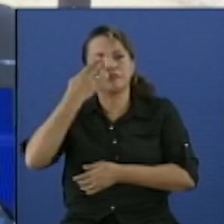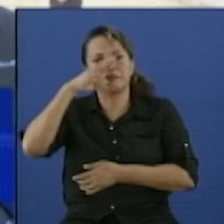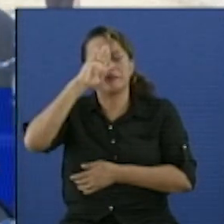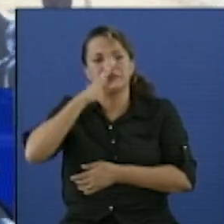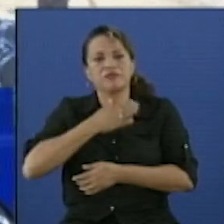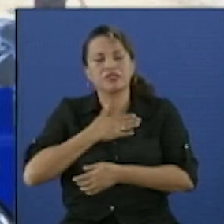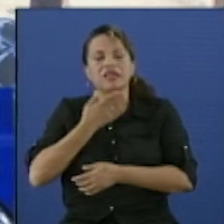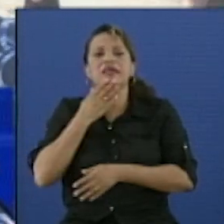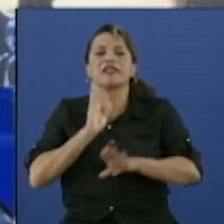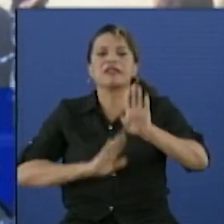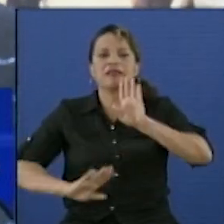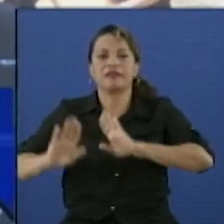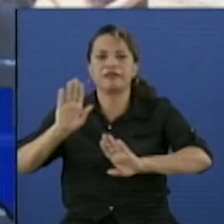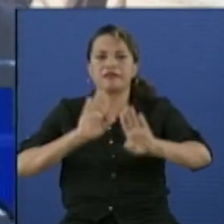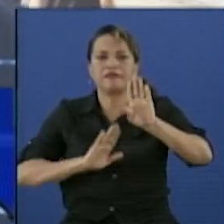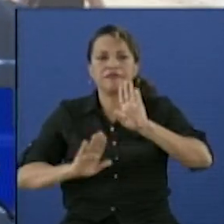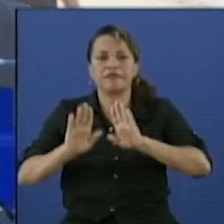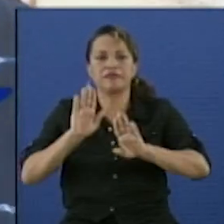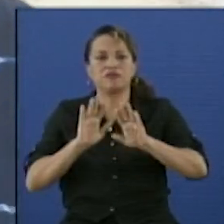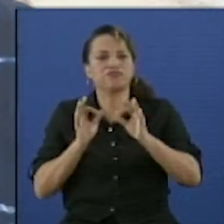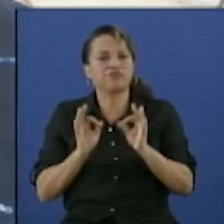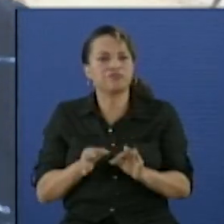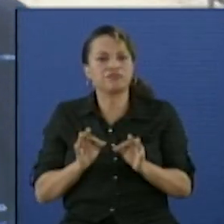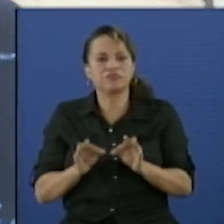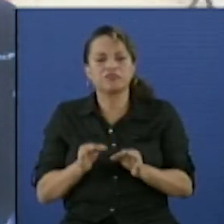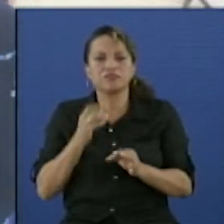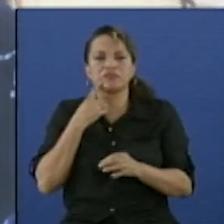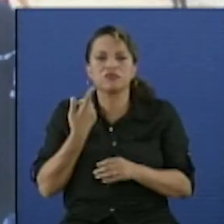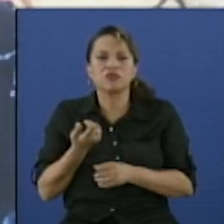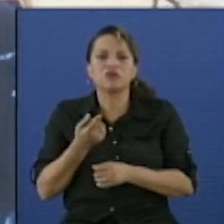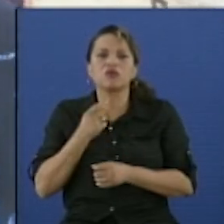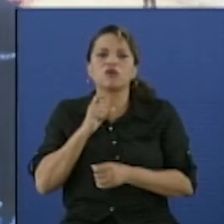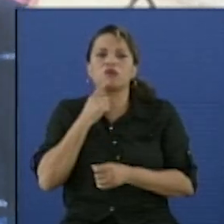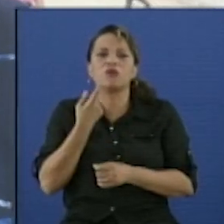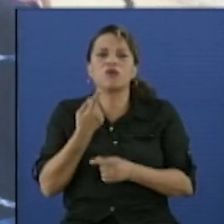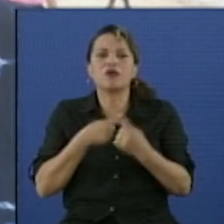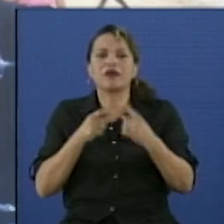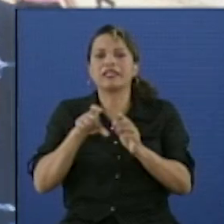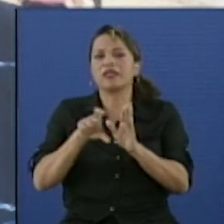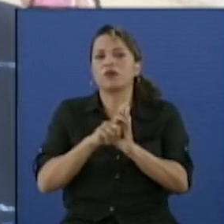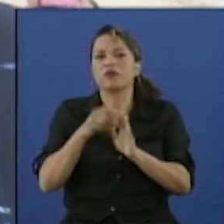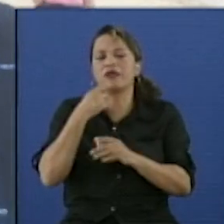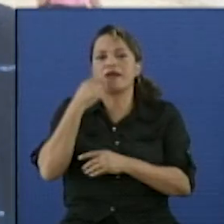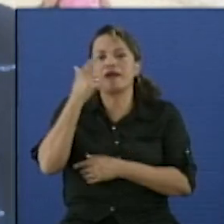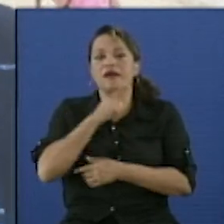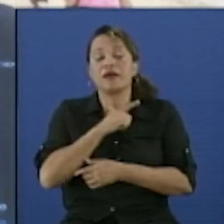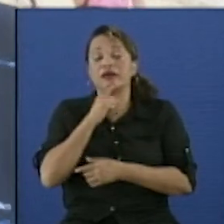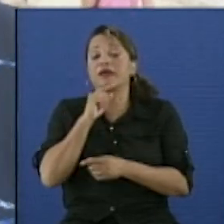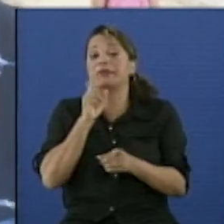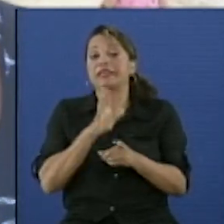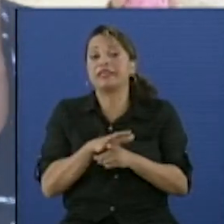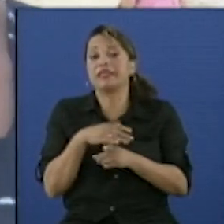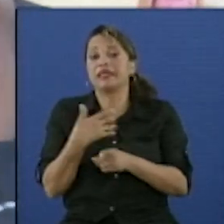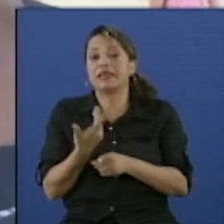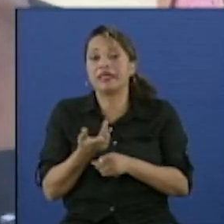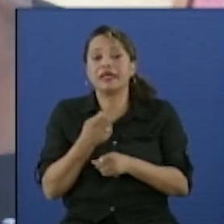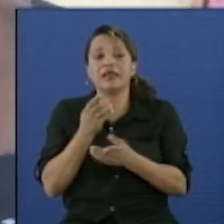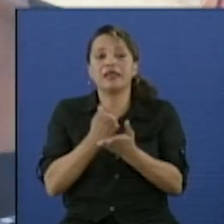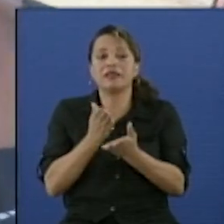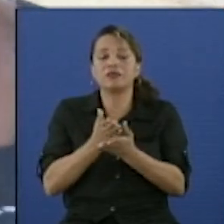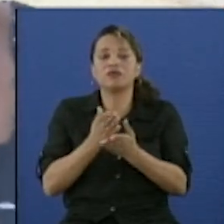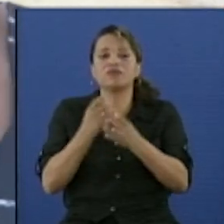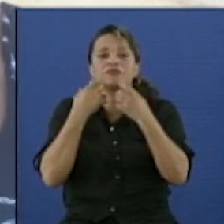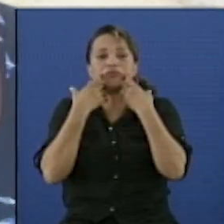escuela pública cubana en función de un aparato categorial, ¿no es verdad? Y sobre todo a partir de que estudios tan